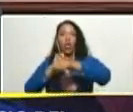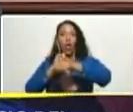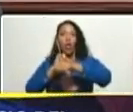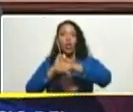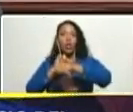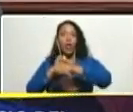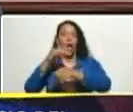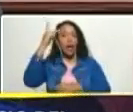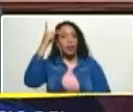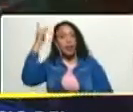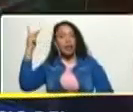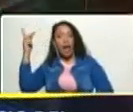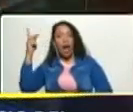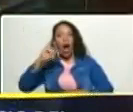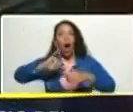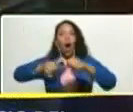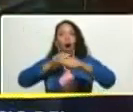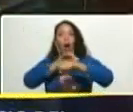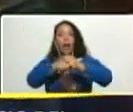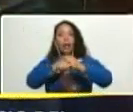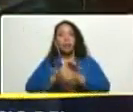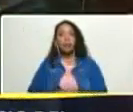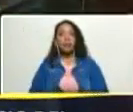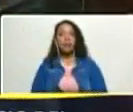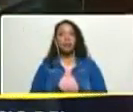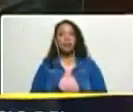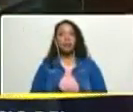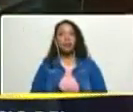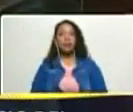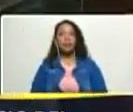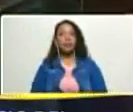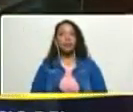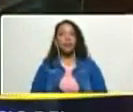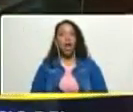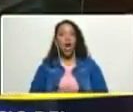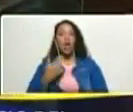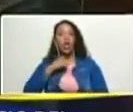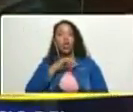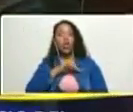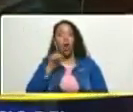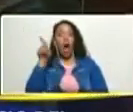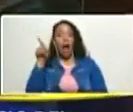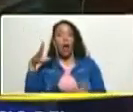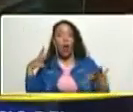psiquiatría jorge rodríguez estaremos en el diván